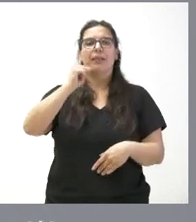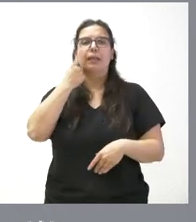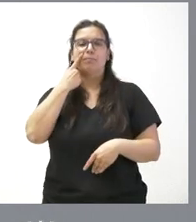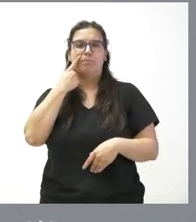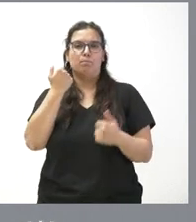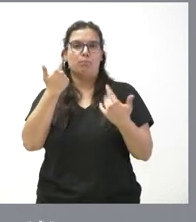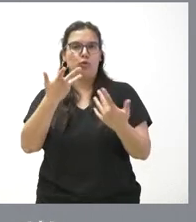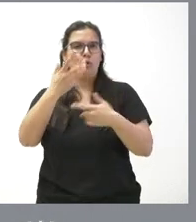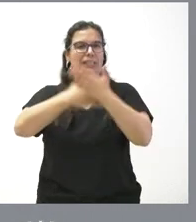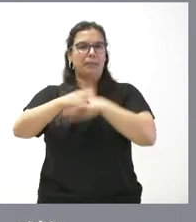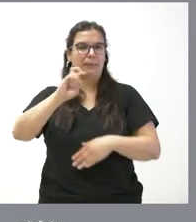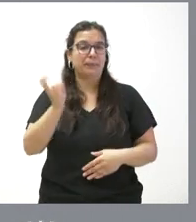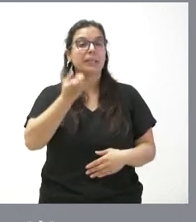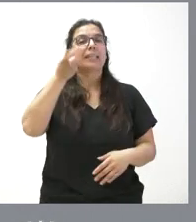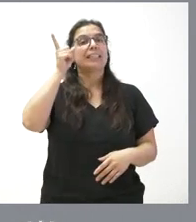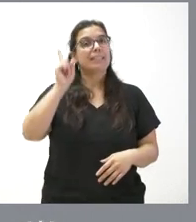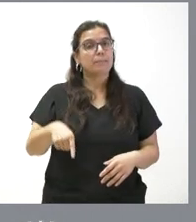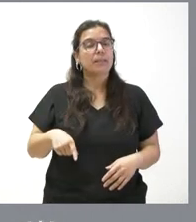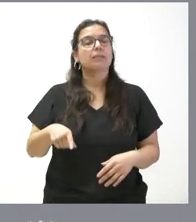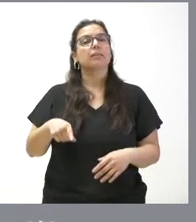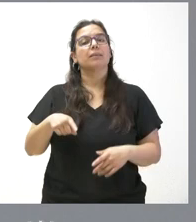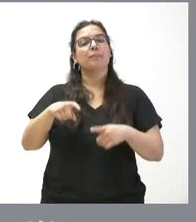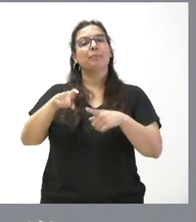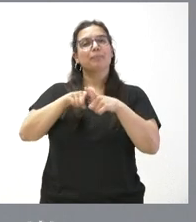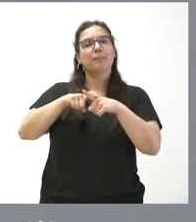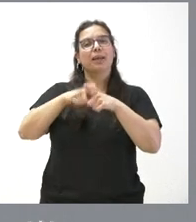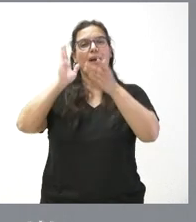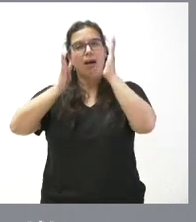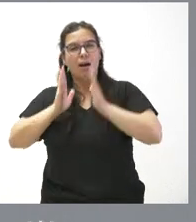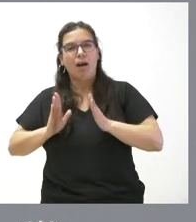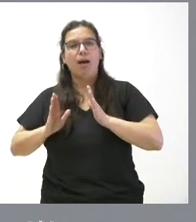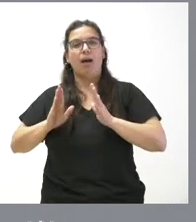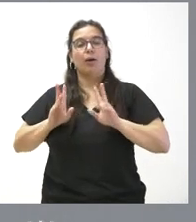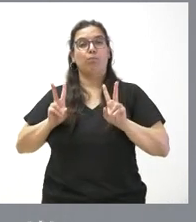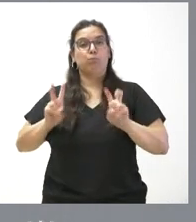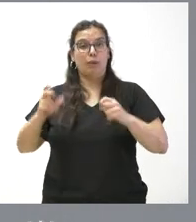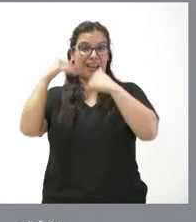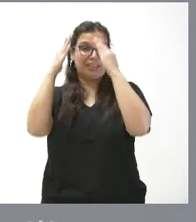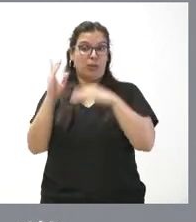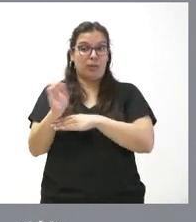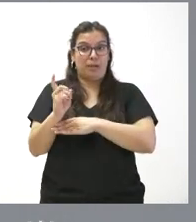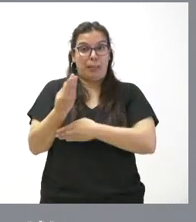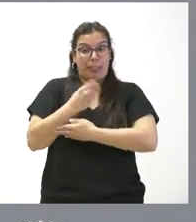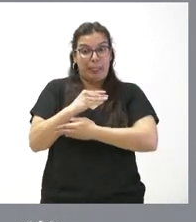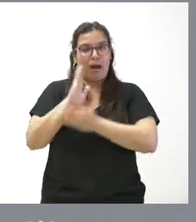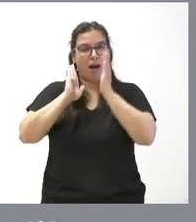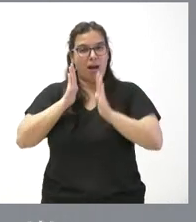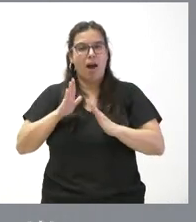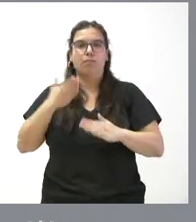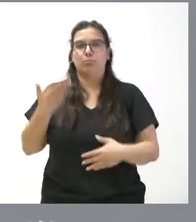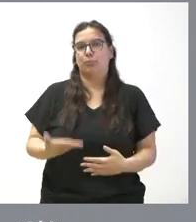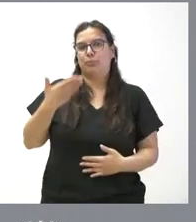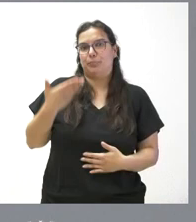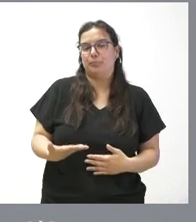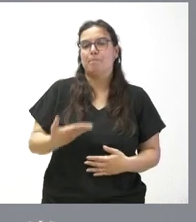todo tipo de discapacidades, pero también este tipo de estimulación inicial que en las etapas primeras es esencial. Se hace